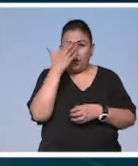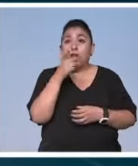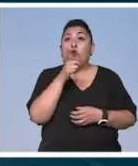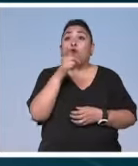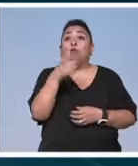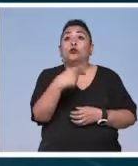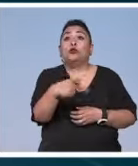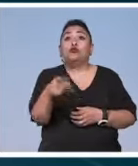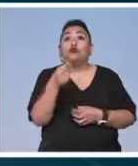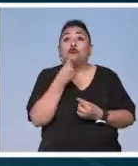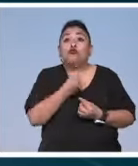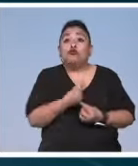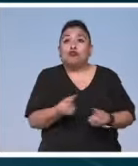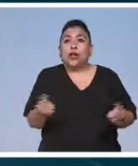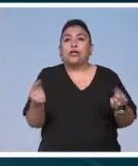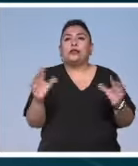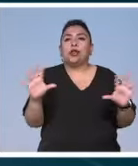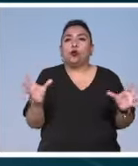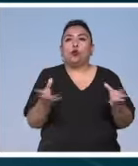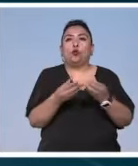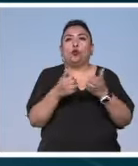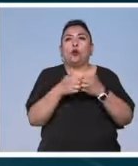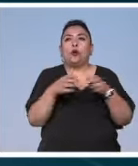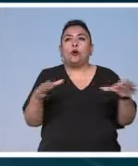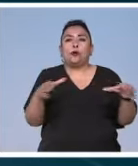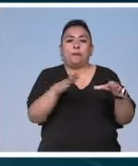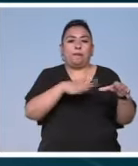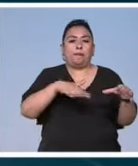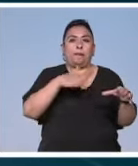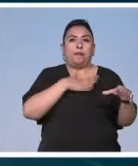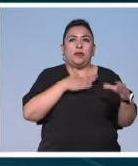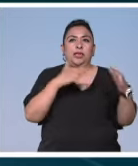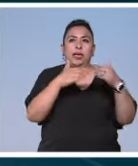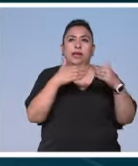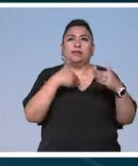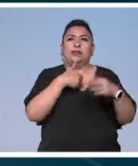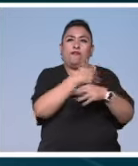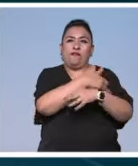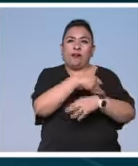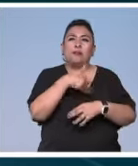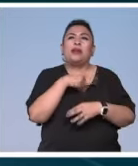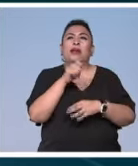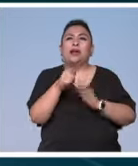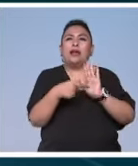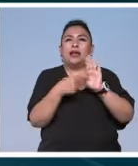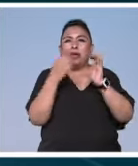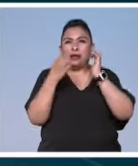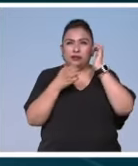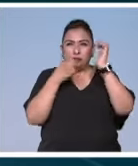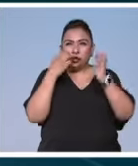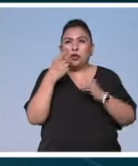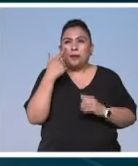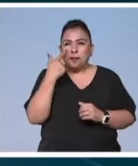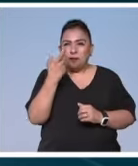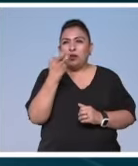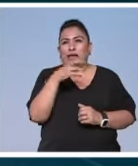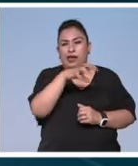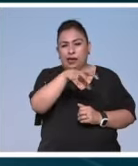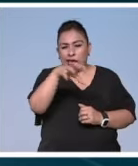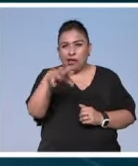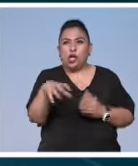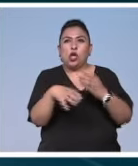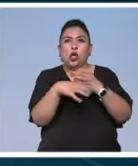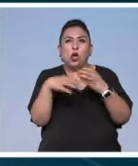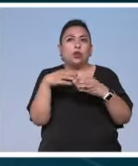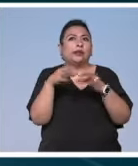tu infancia forma parte de la sección de mi hogar y mi familia y es una exhibición que plasma justamente los elementos y los